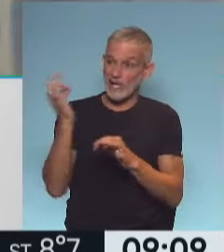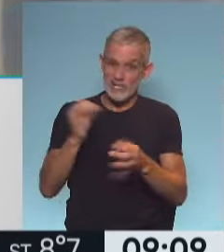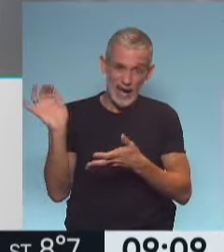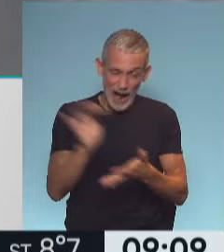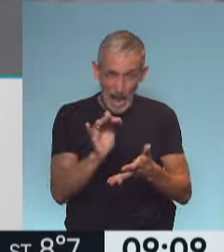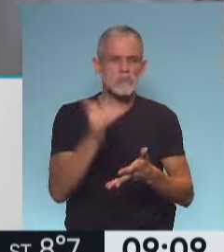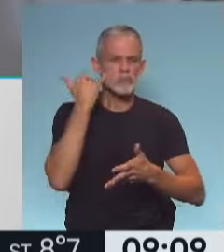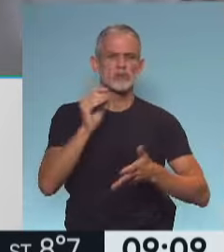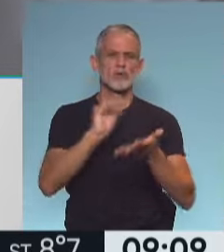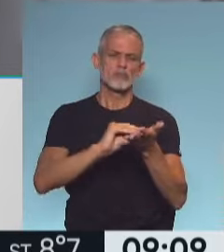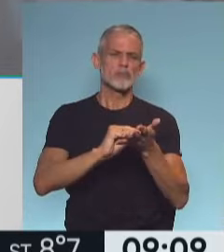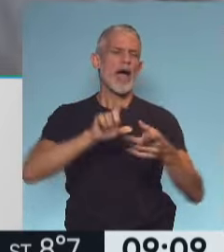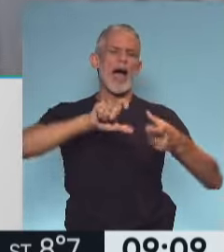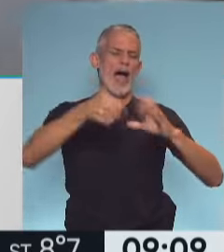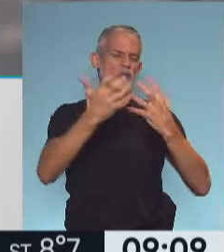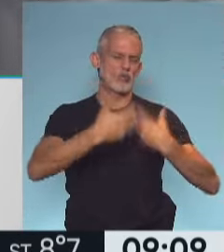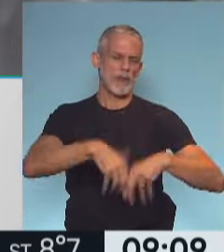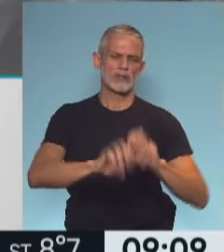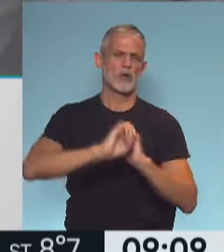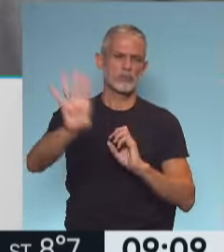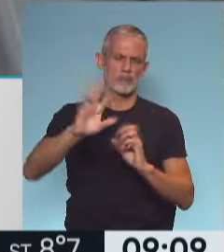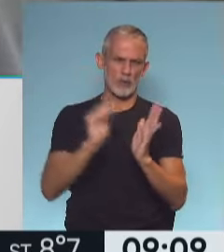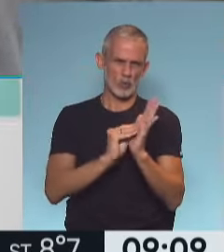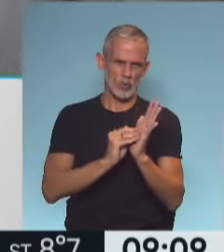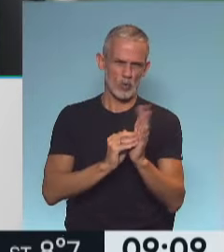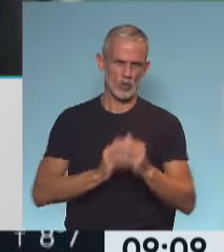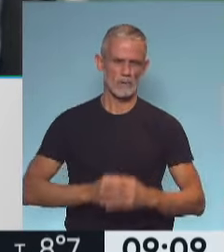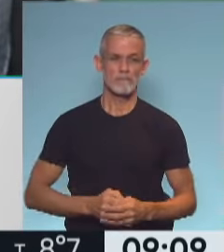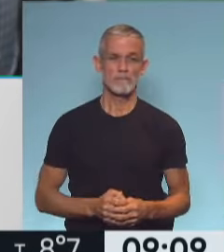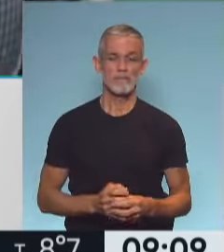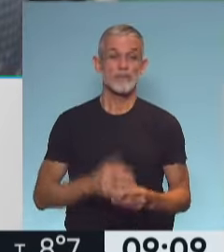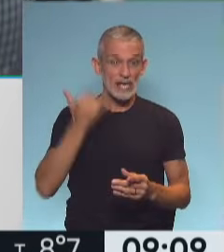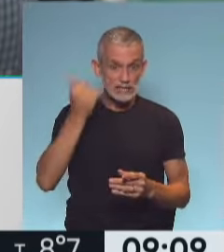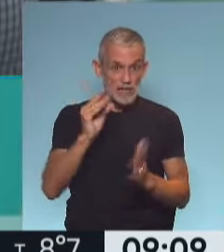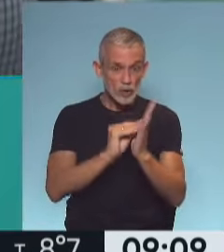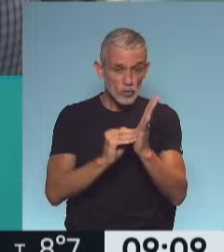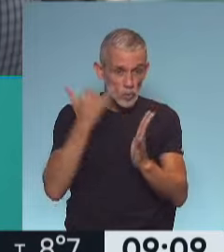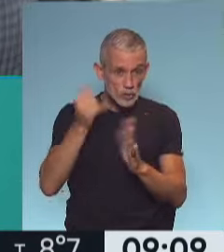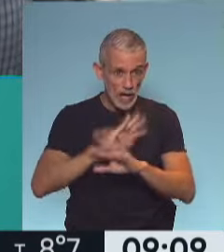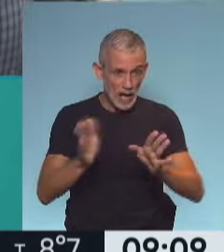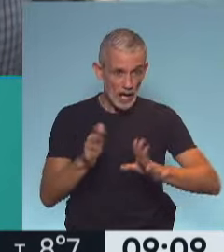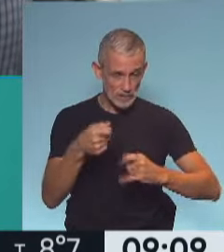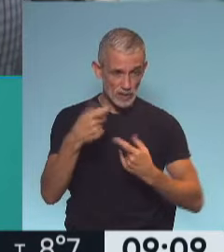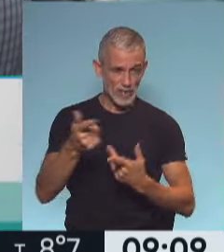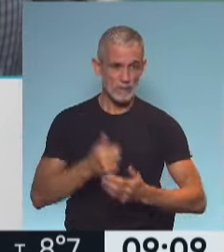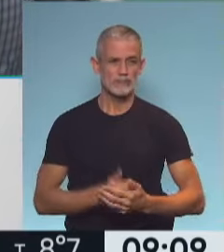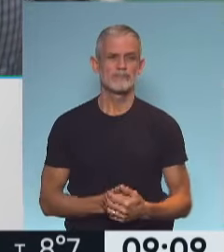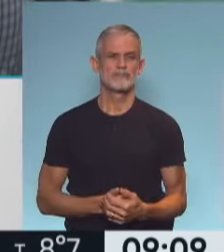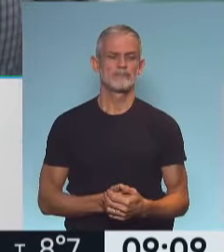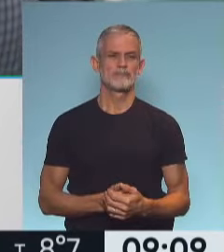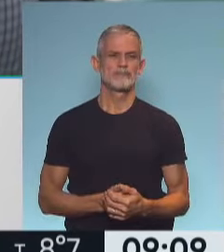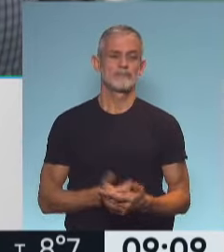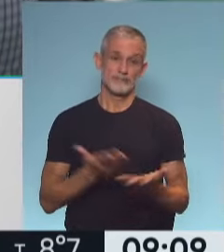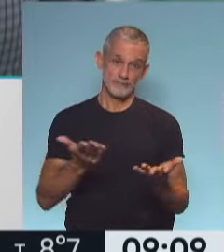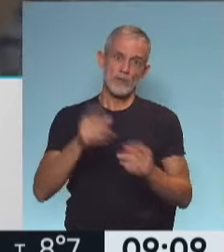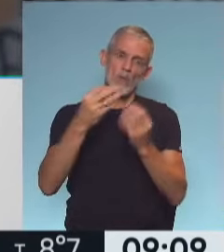va... Automáticamente. Lourdes, hay una población que como decías... Sí, claro,